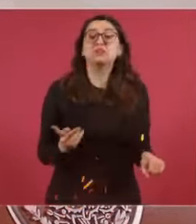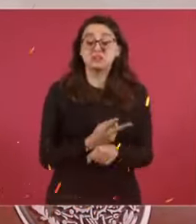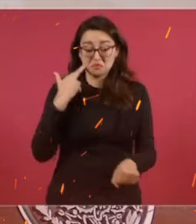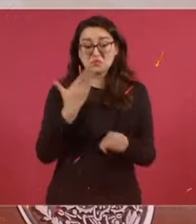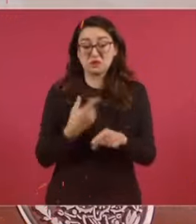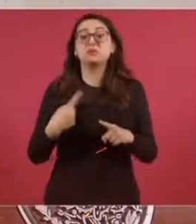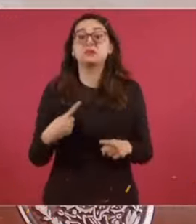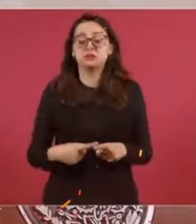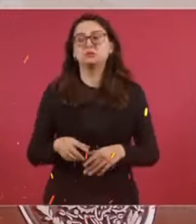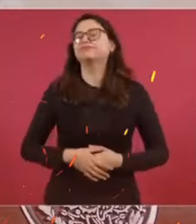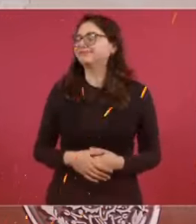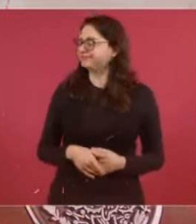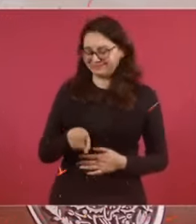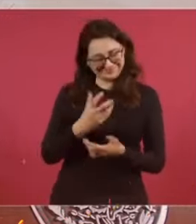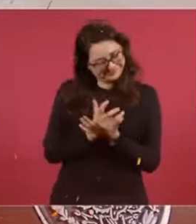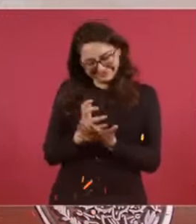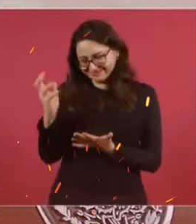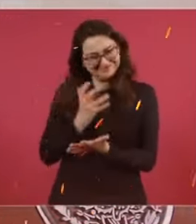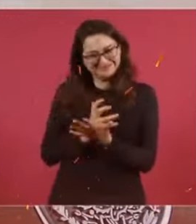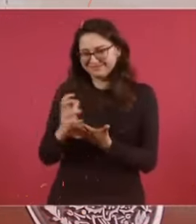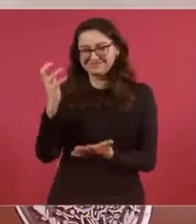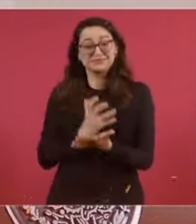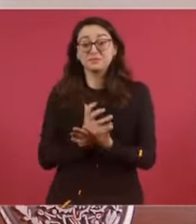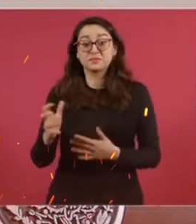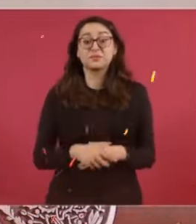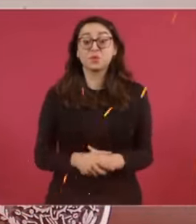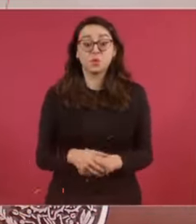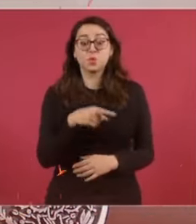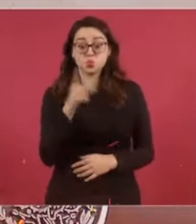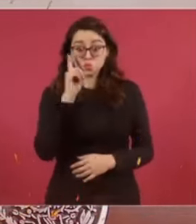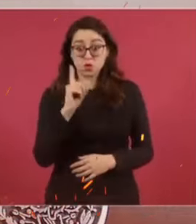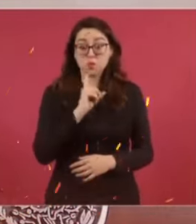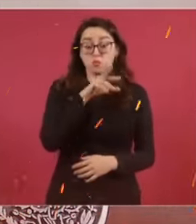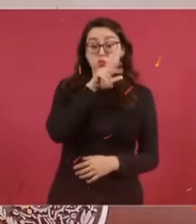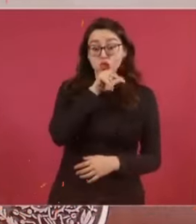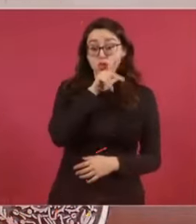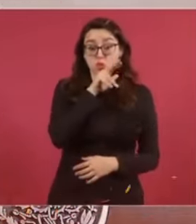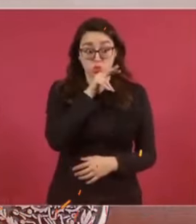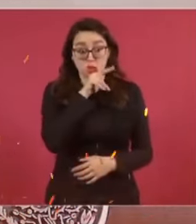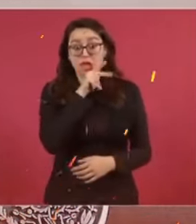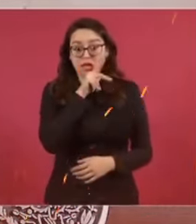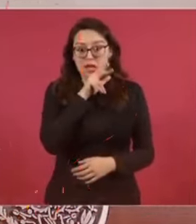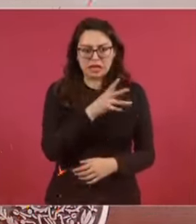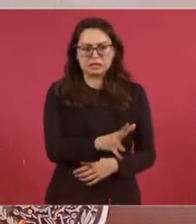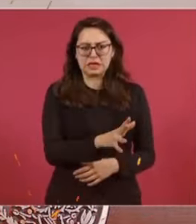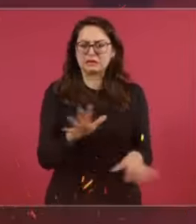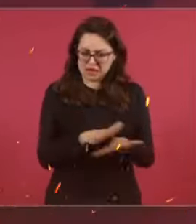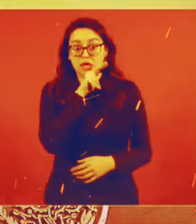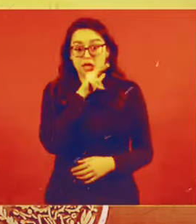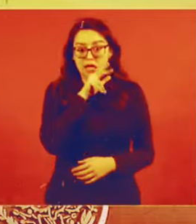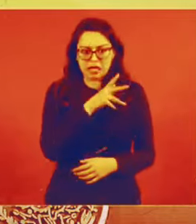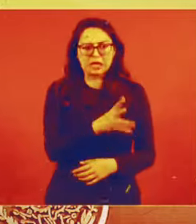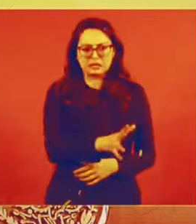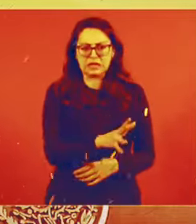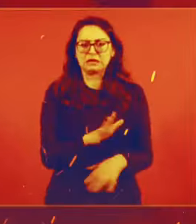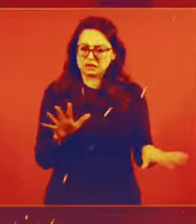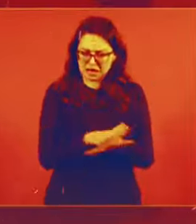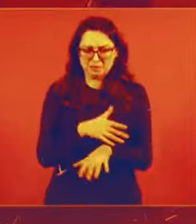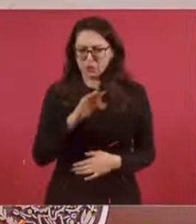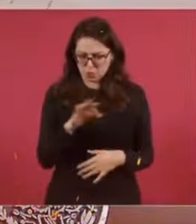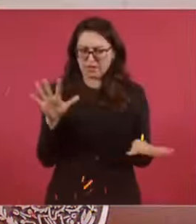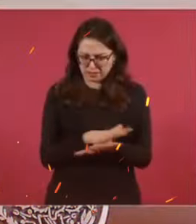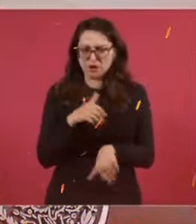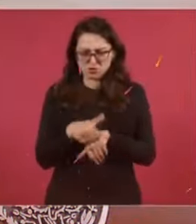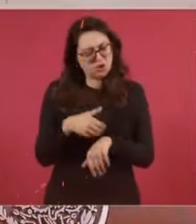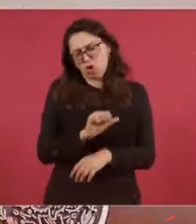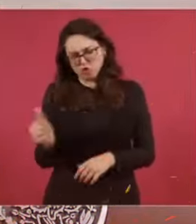compañera está preocupada por que se dio a conocer su teléfono, que cambie su teléfono, que cambie su teléfono.